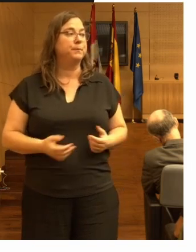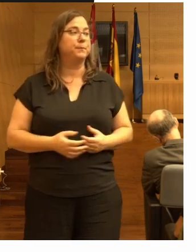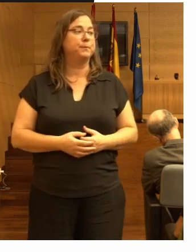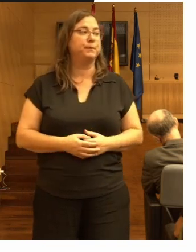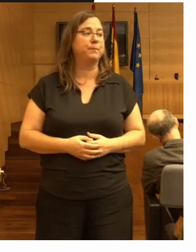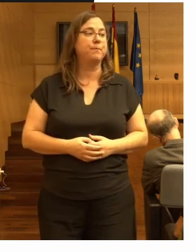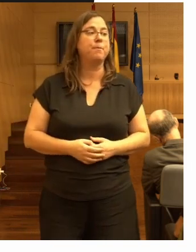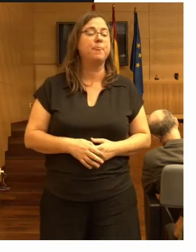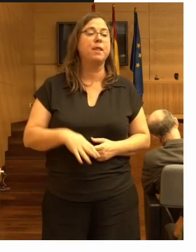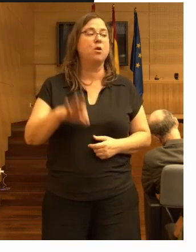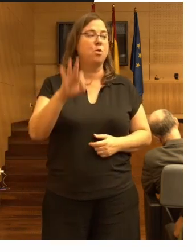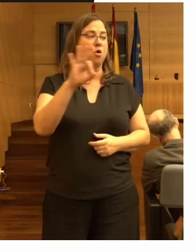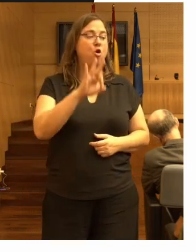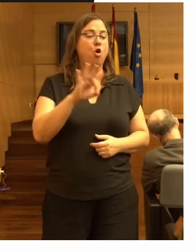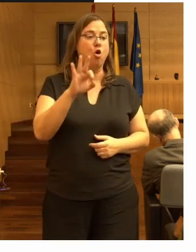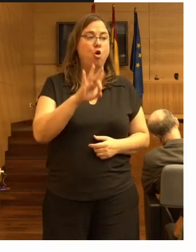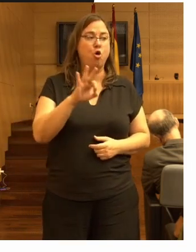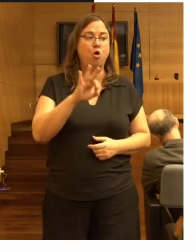o a lo mejor